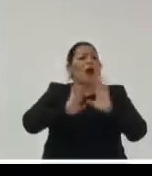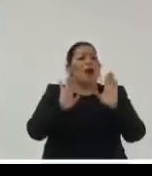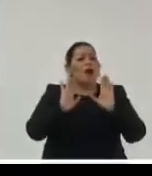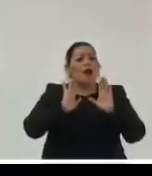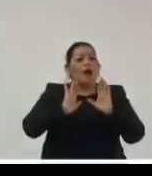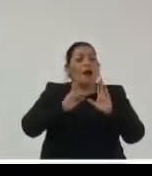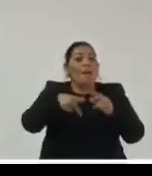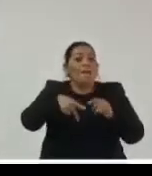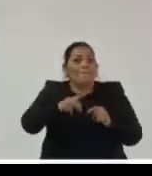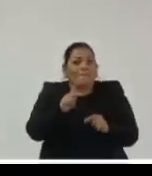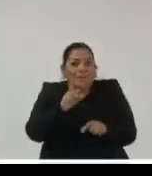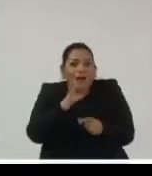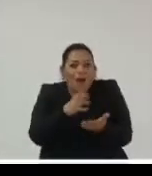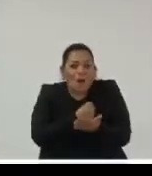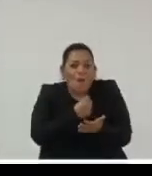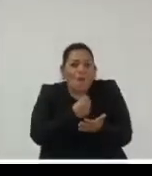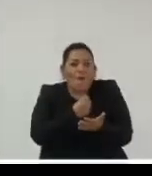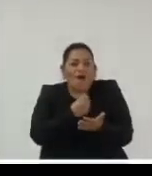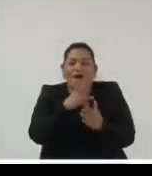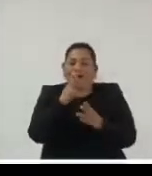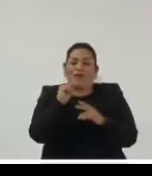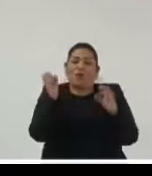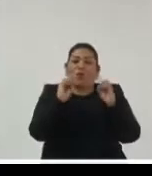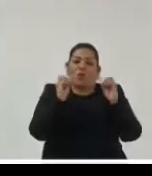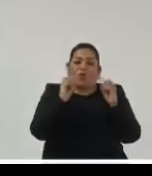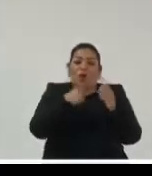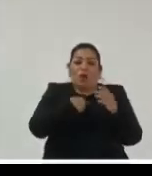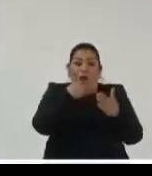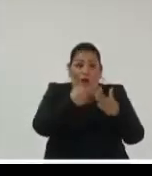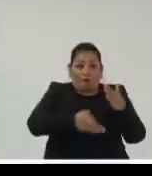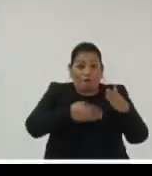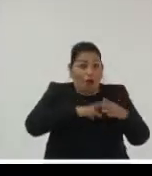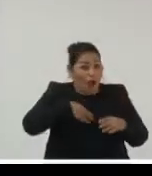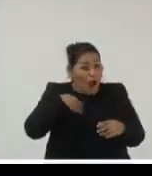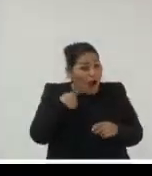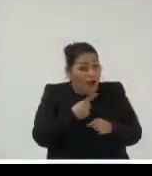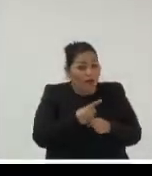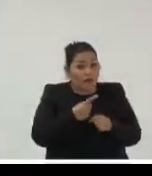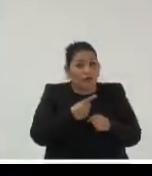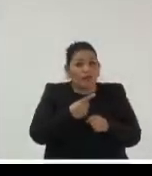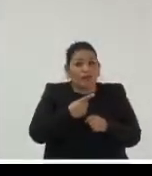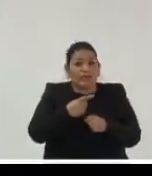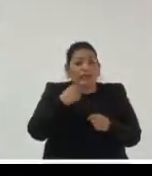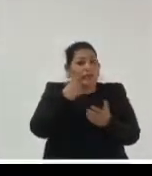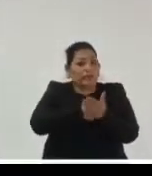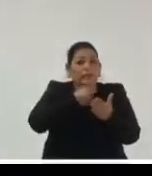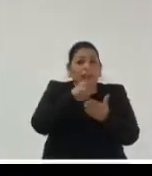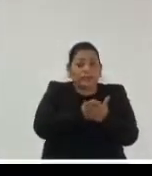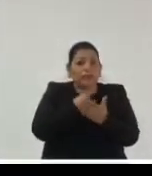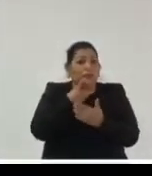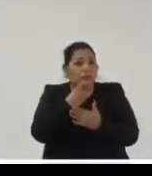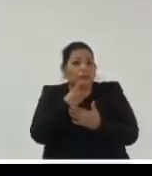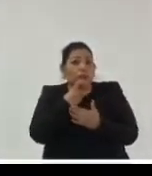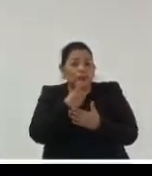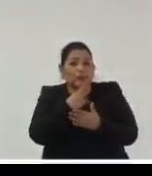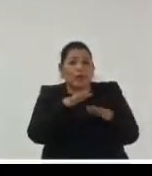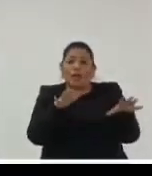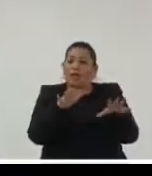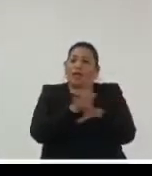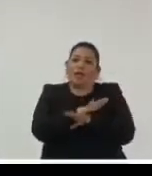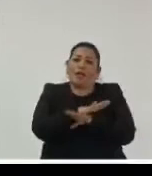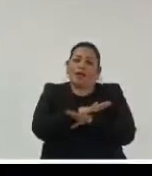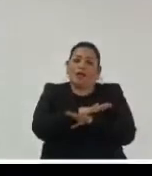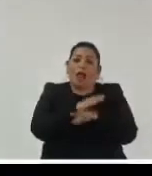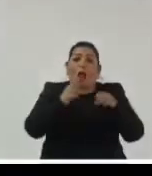lo más que habíamos logrado hacer no por no por falta de voluntad sino por la rigurosidad de la norma la rigurosidad de